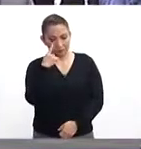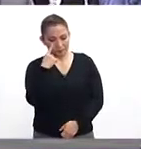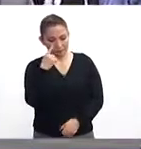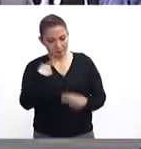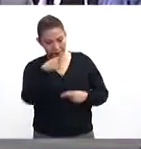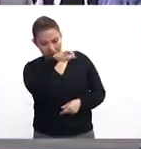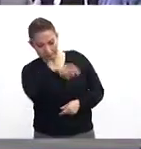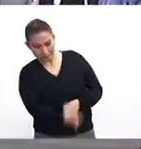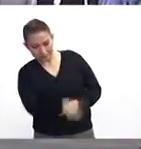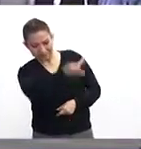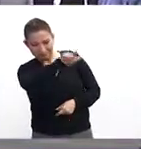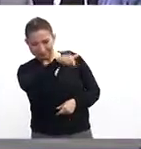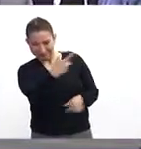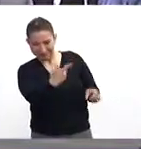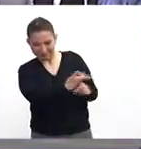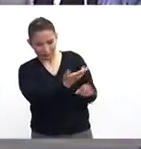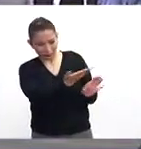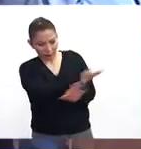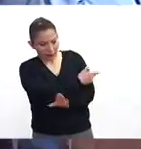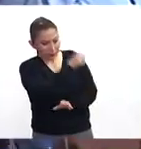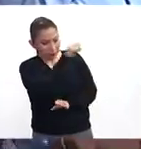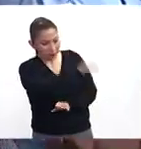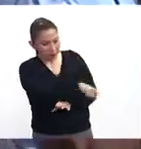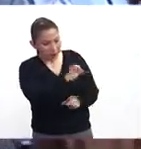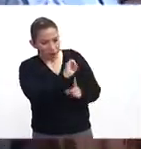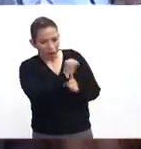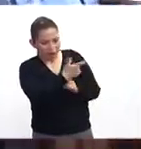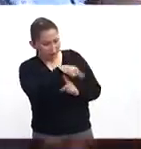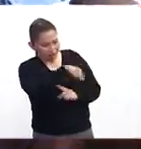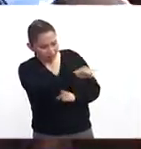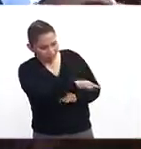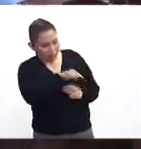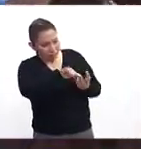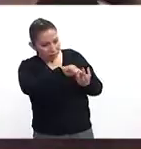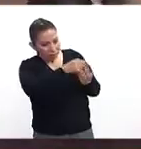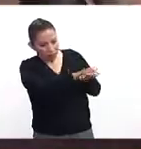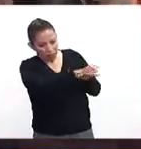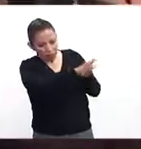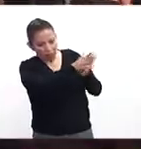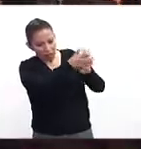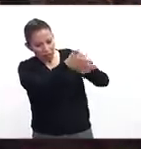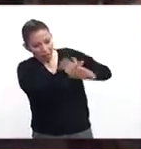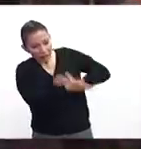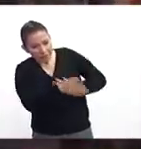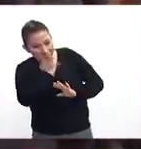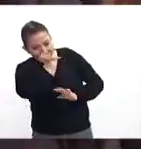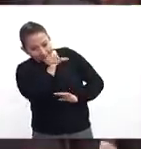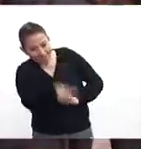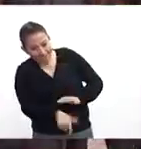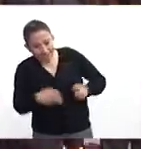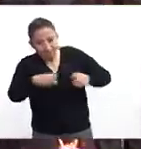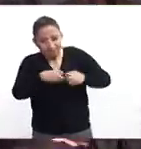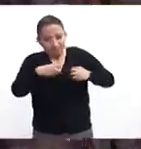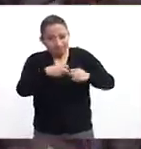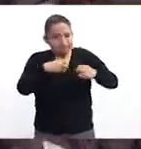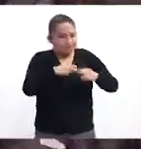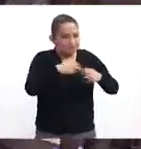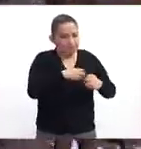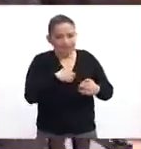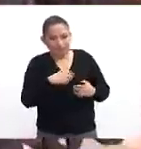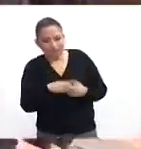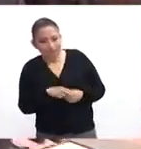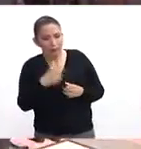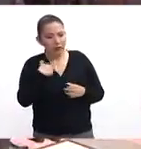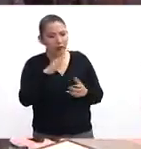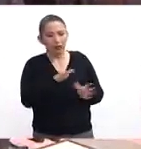personas después de haber vivido esta situación empiezan a presentar síntomas de estrés, esto es